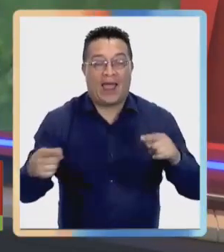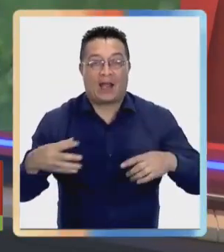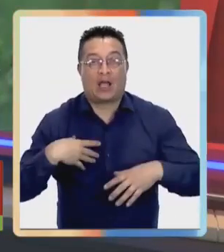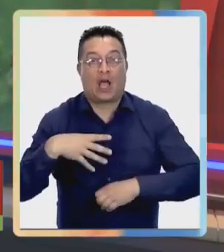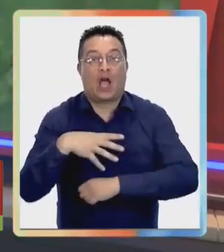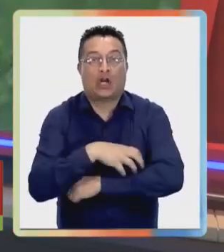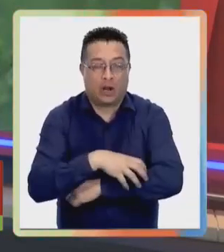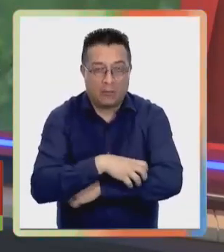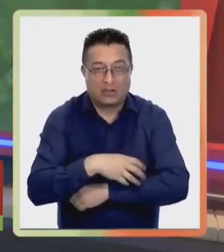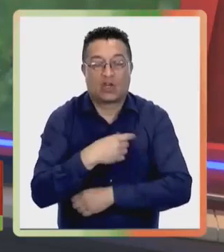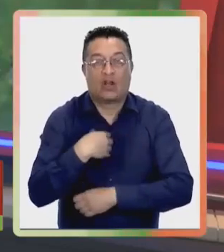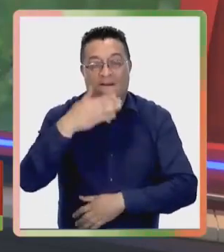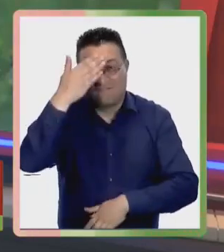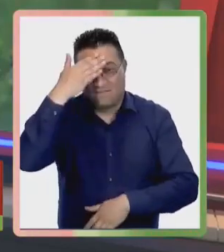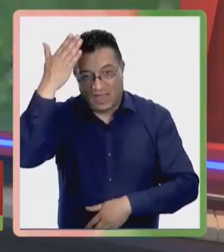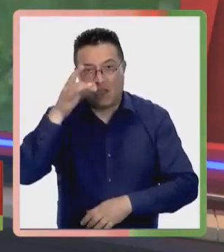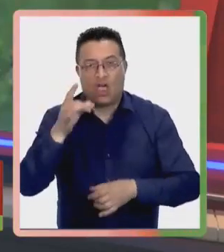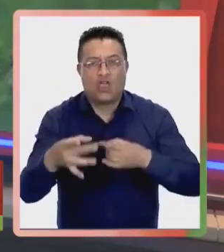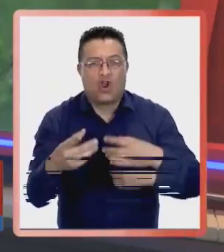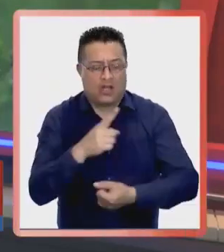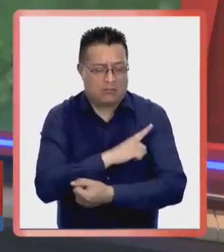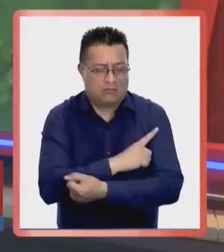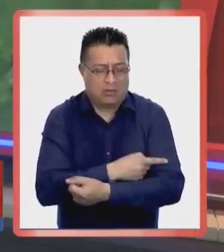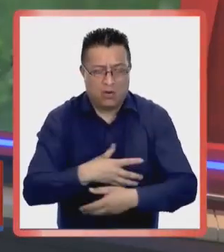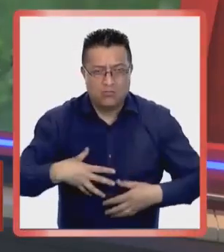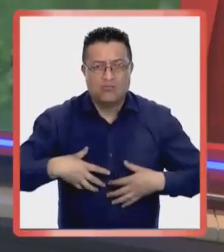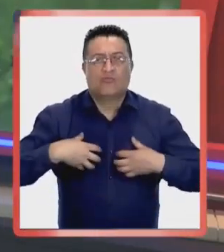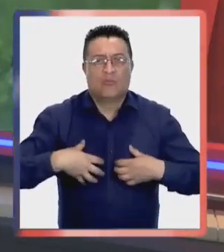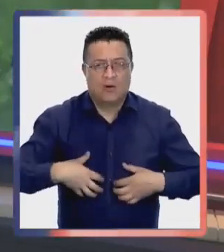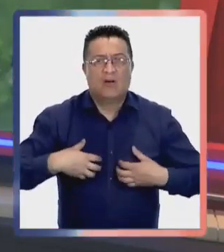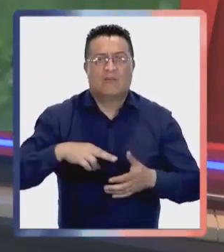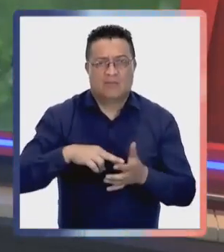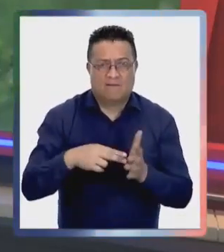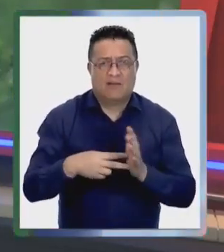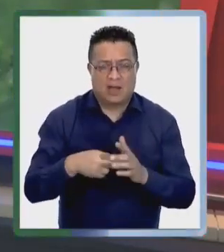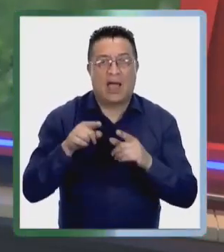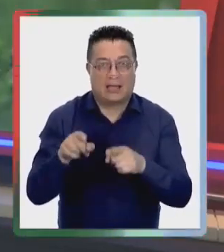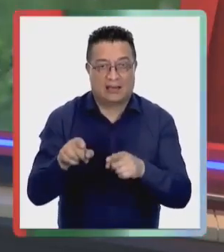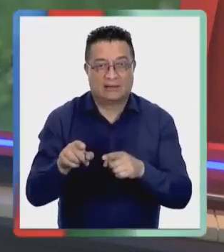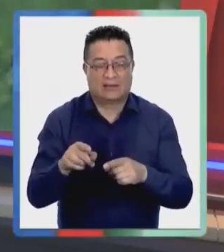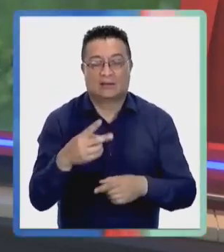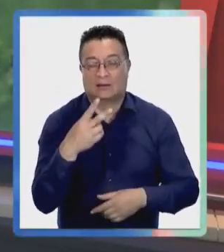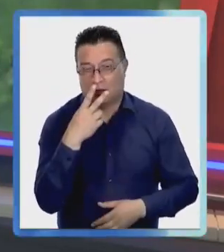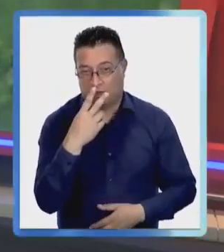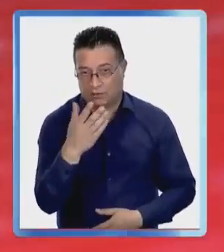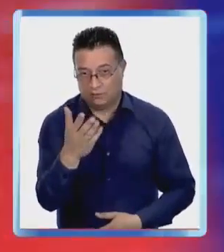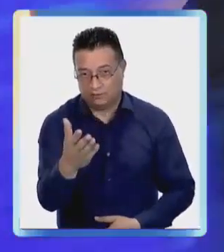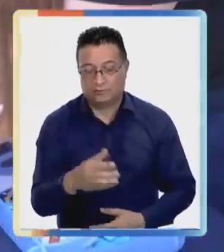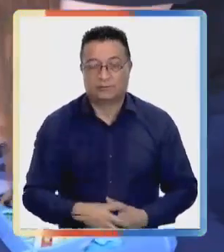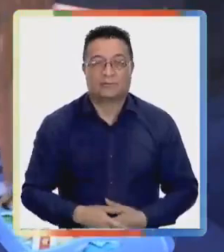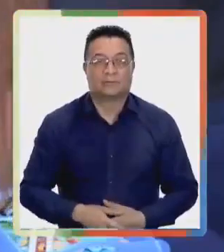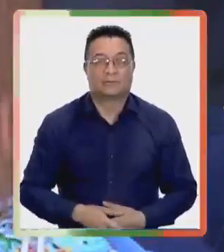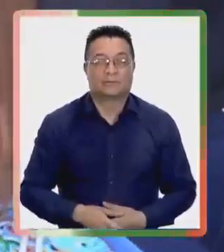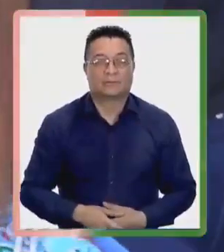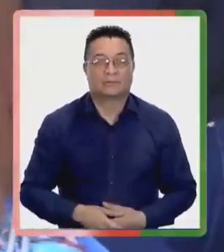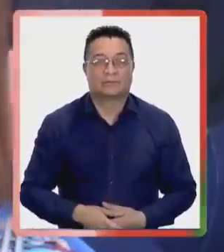son fiebre, dolores musculares y dificultad para respirar. TV5 de Linares con este informe. En